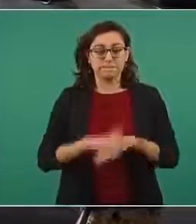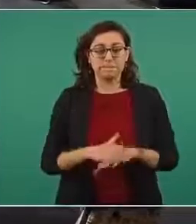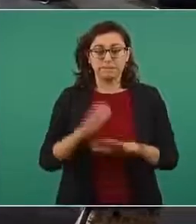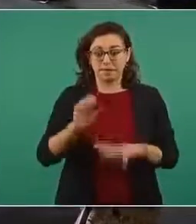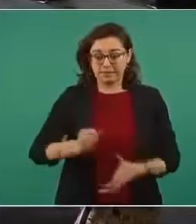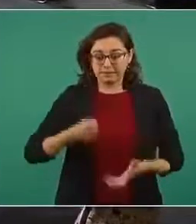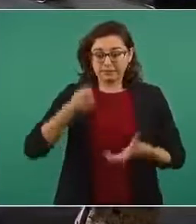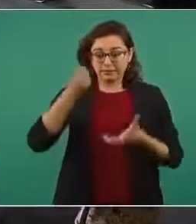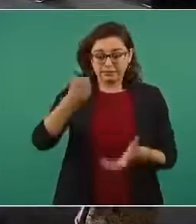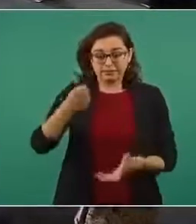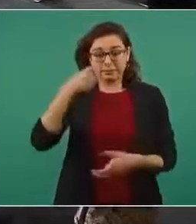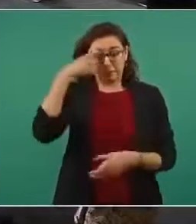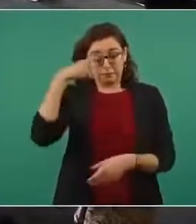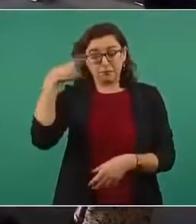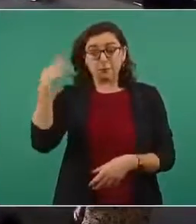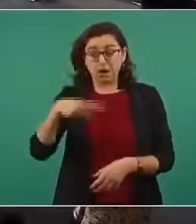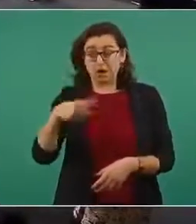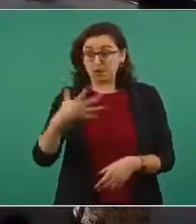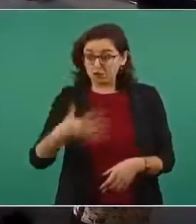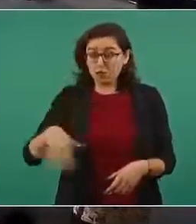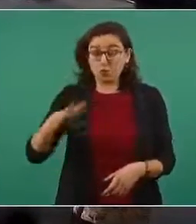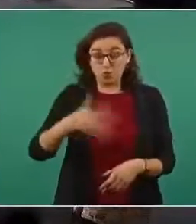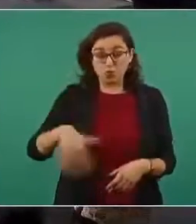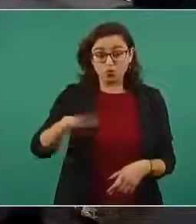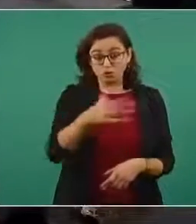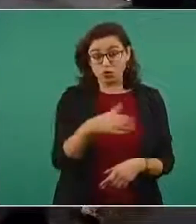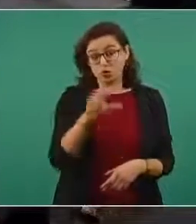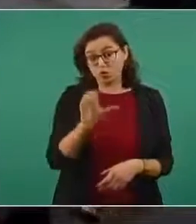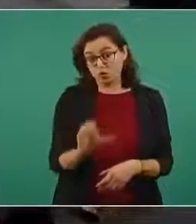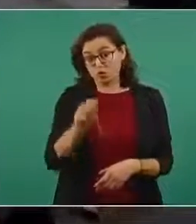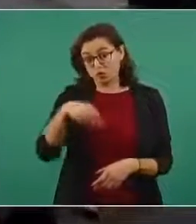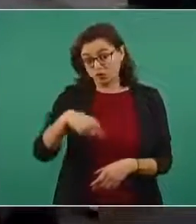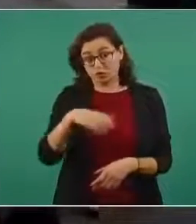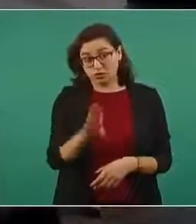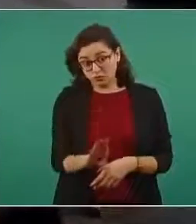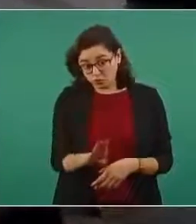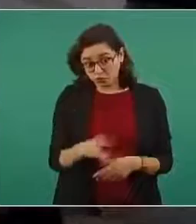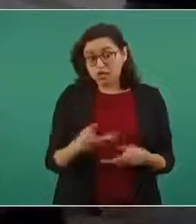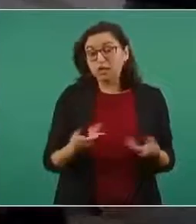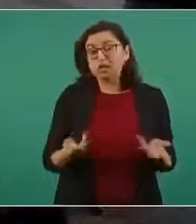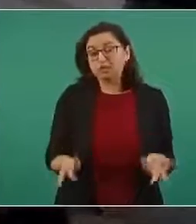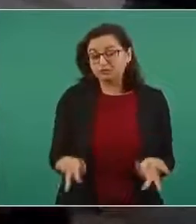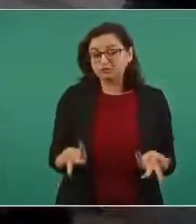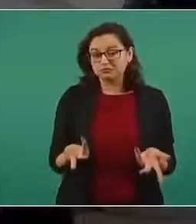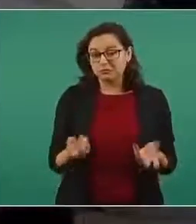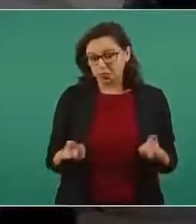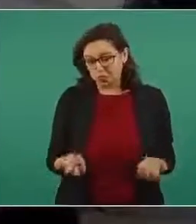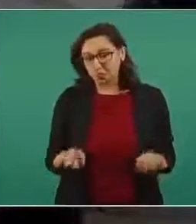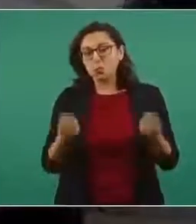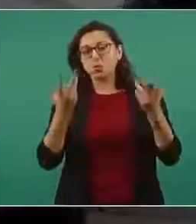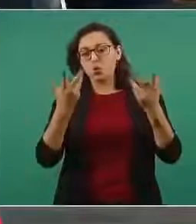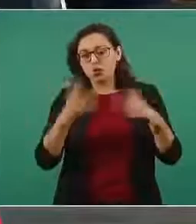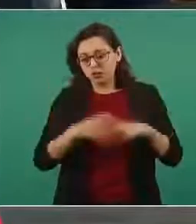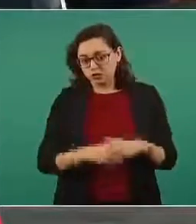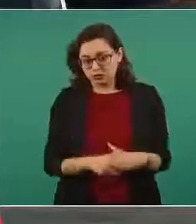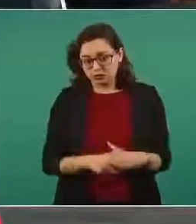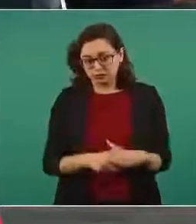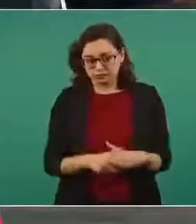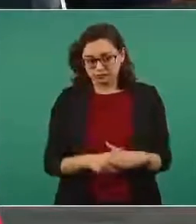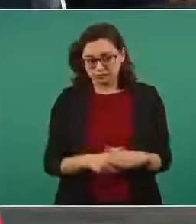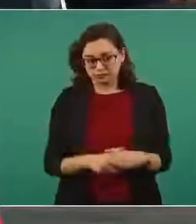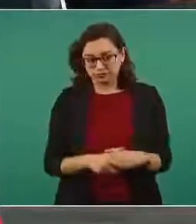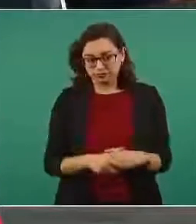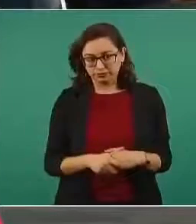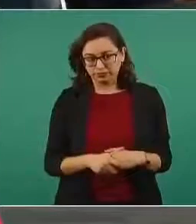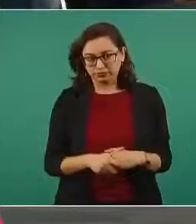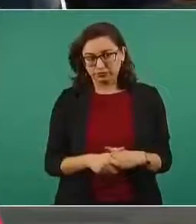para la comisión de búsqueda de personas para saber cuánto se le ha destinado a esto y de qué